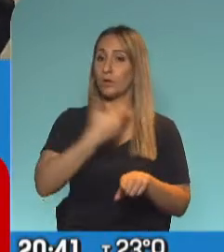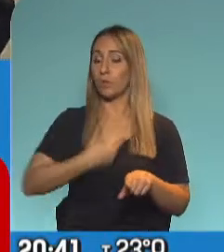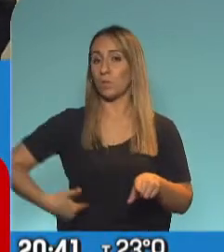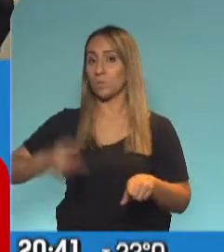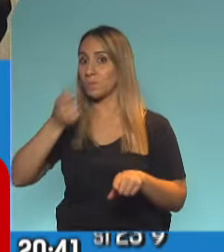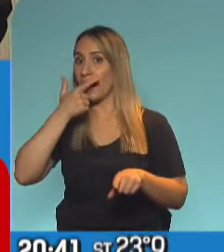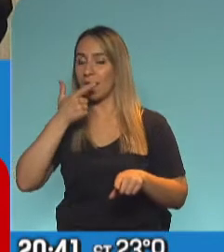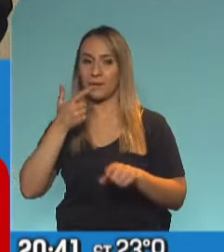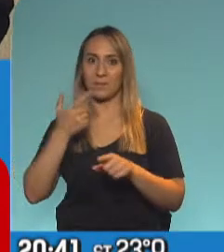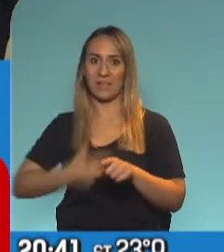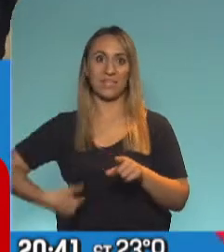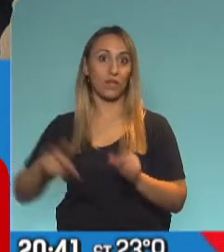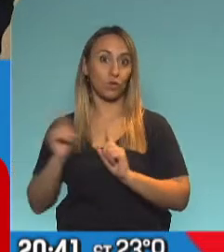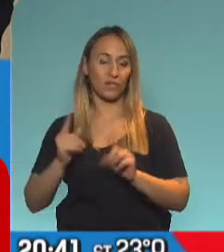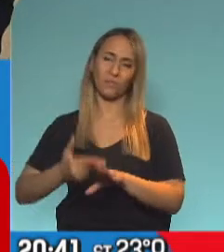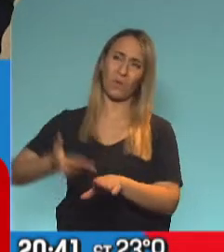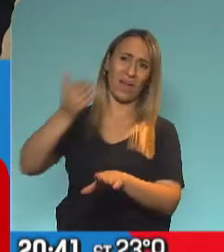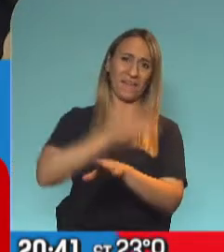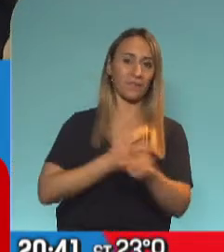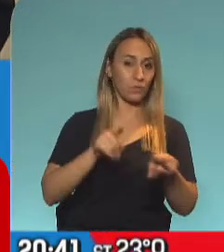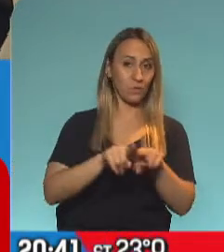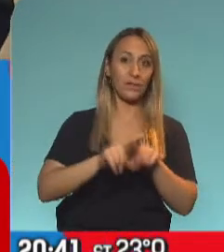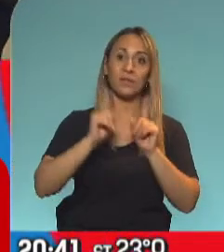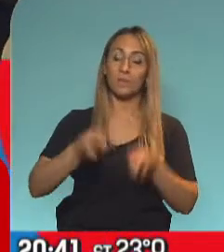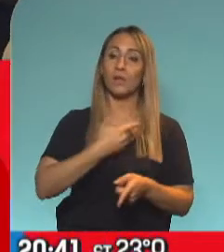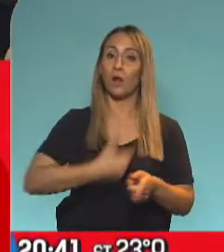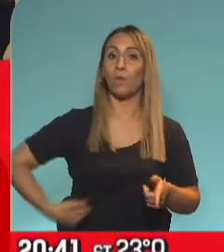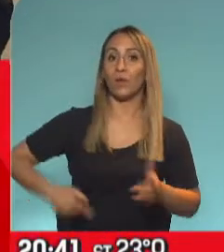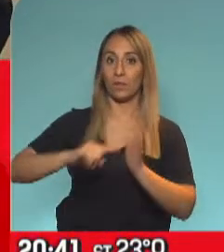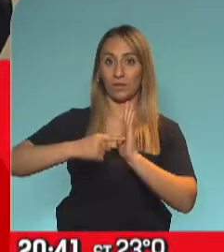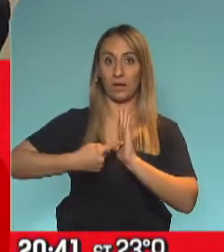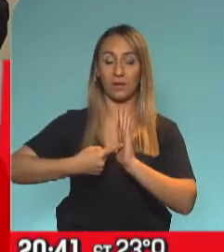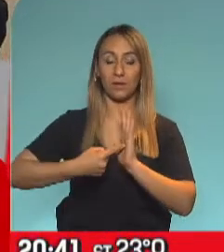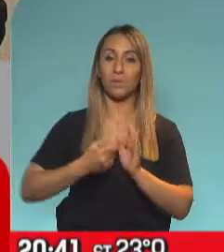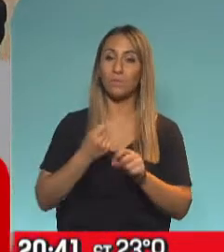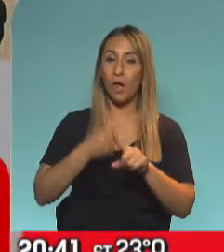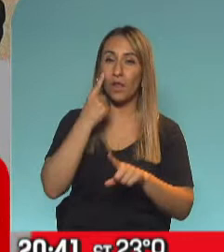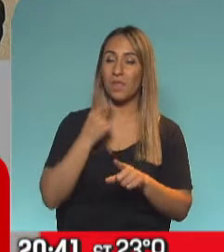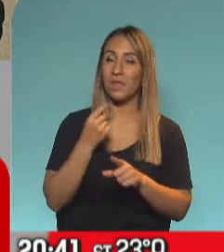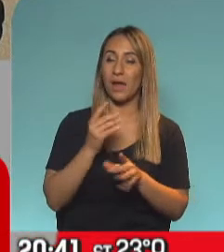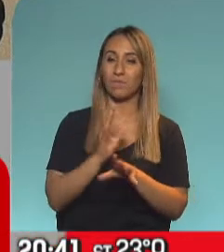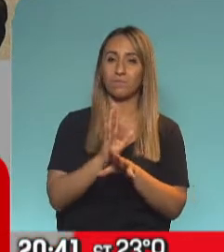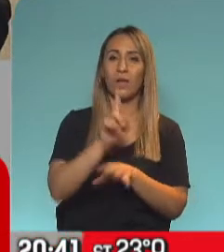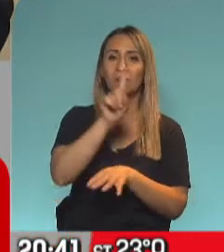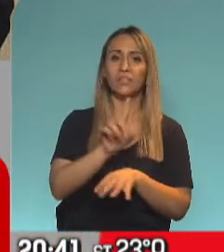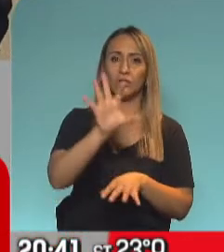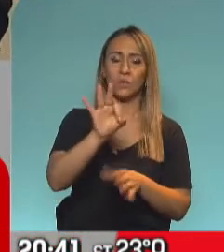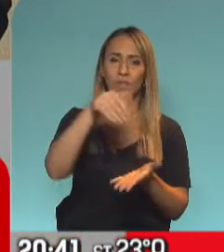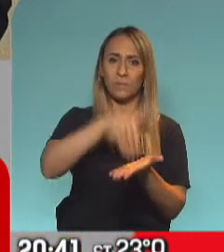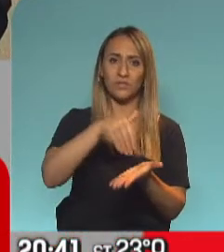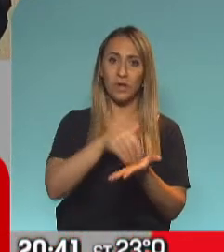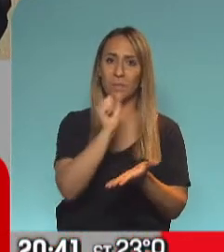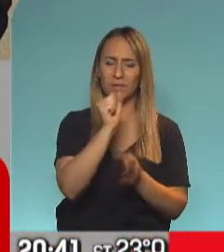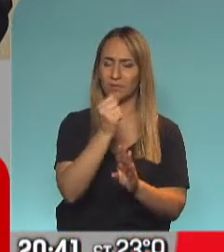presidente. Otra de las cosas que manifestó es la pérdida para el gobierno de la Ciudad de Buenos Aires por día, algo así como 150 millones, pero además